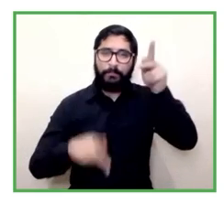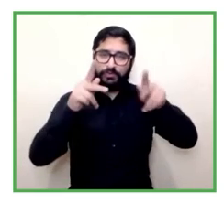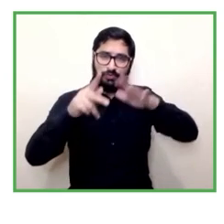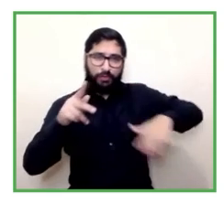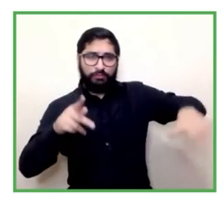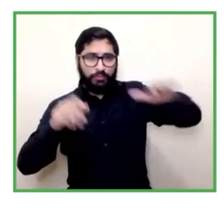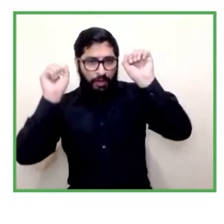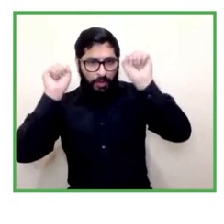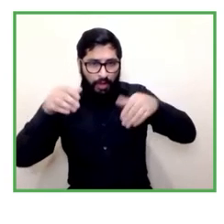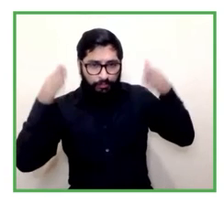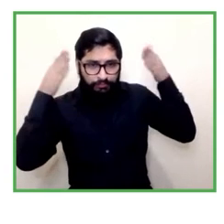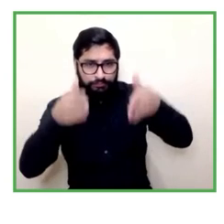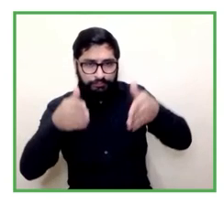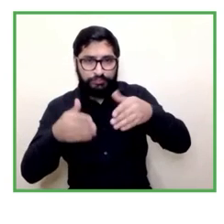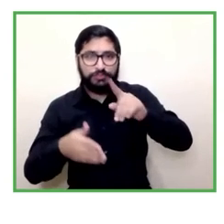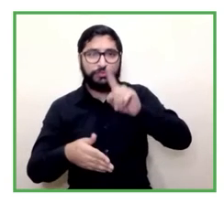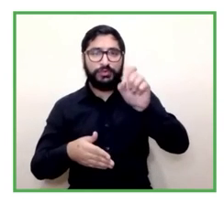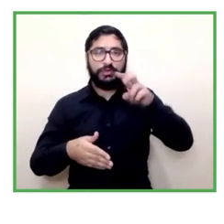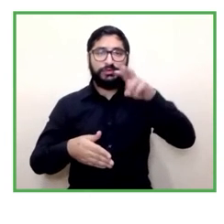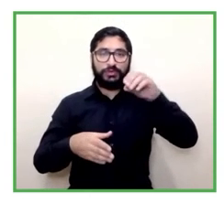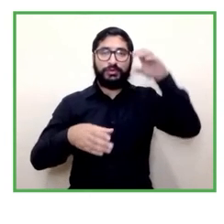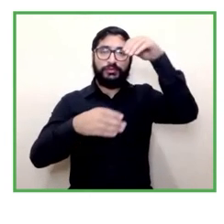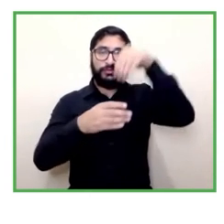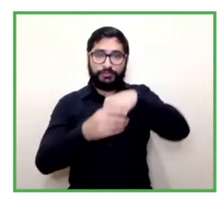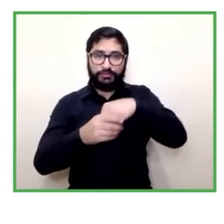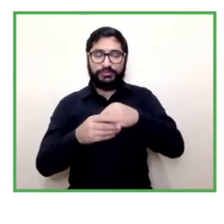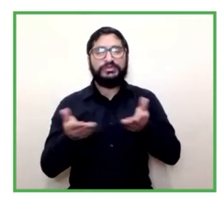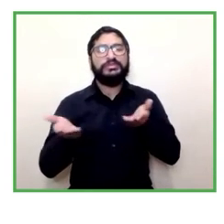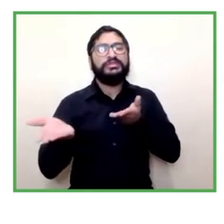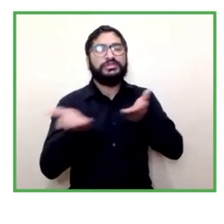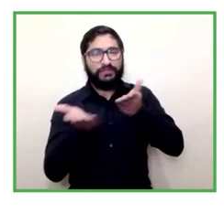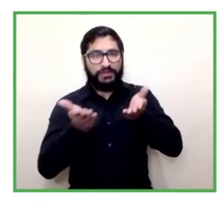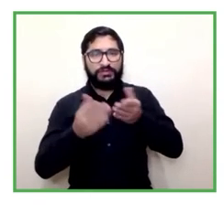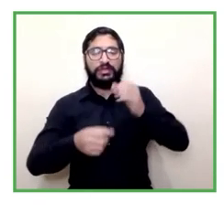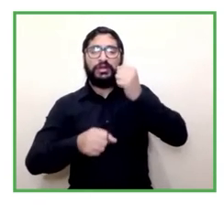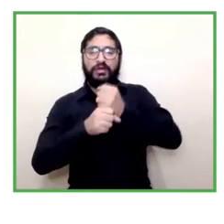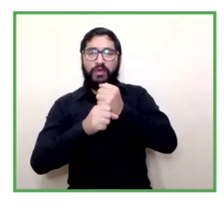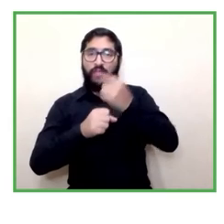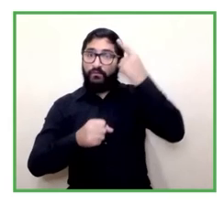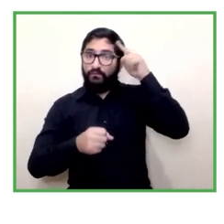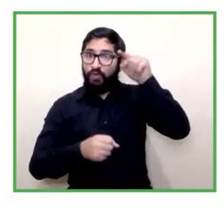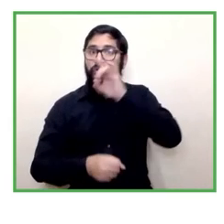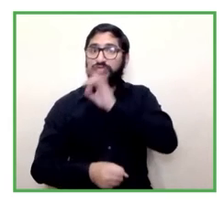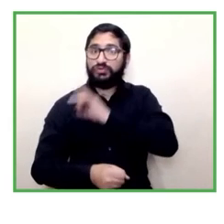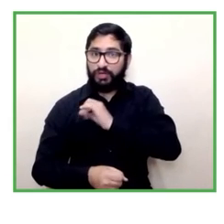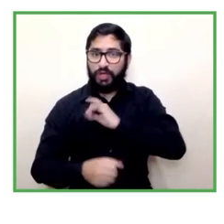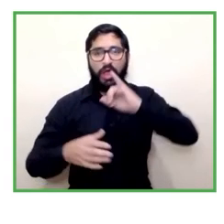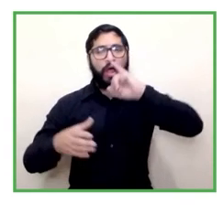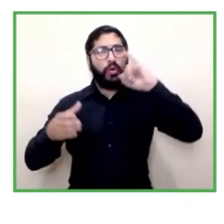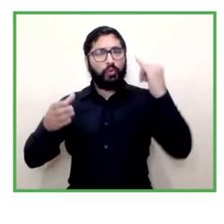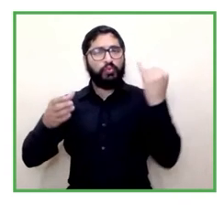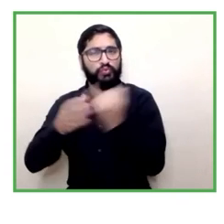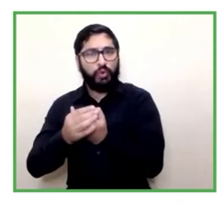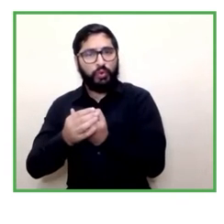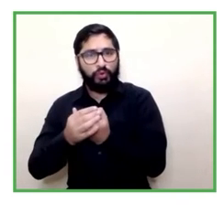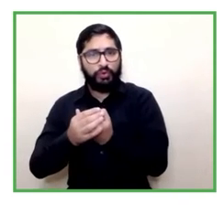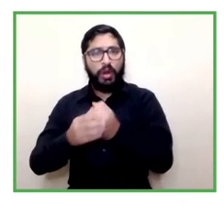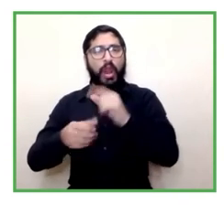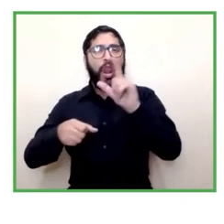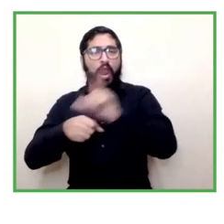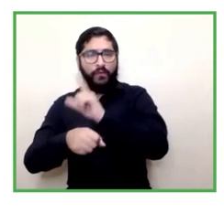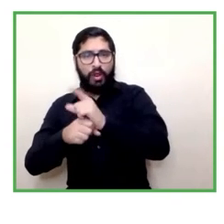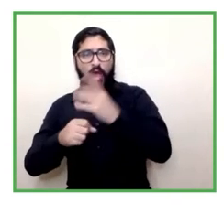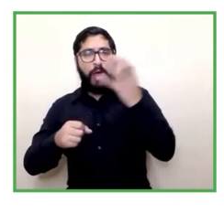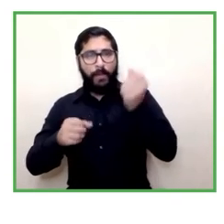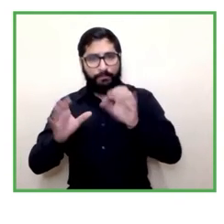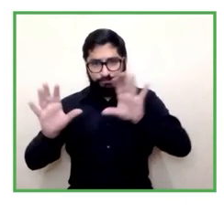el gran servicio de la capacitación de empleo en Chile que promueve la inclusión laboral pero también el conjunto de programas de